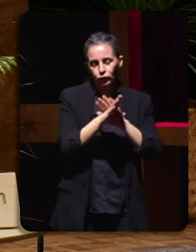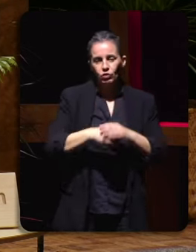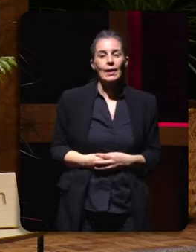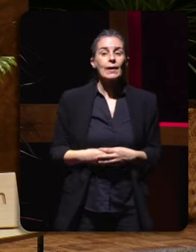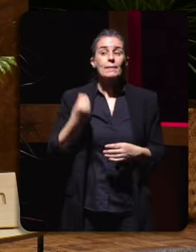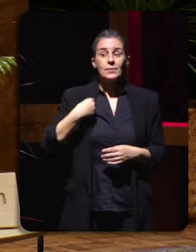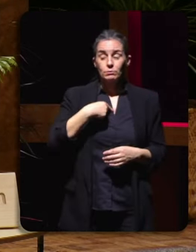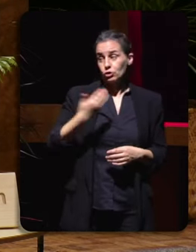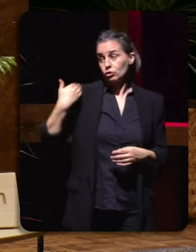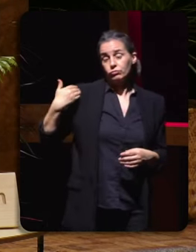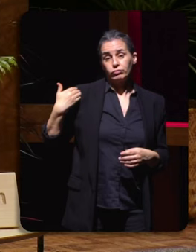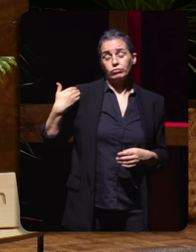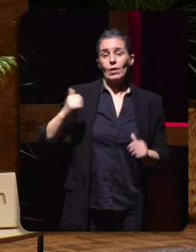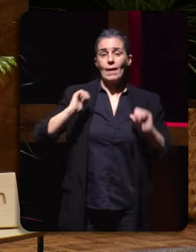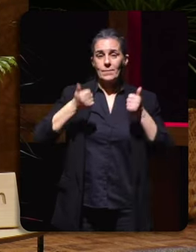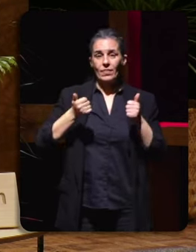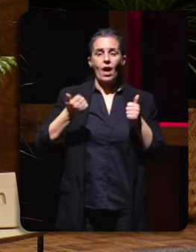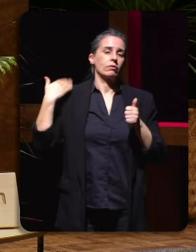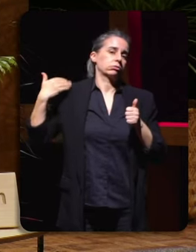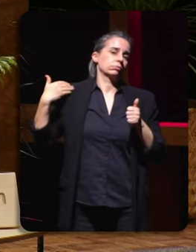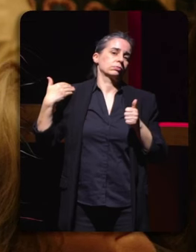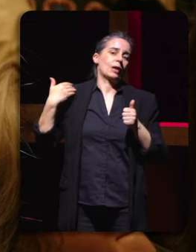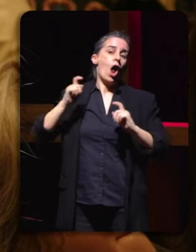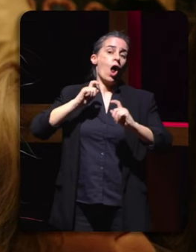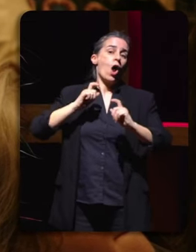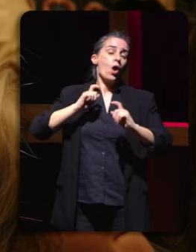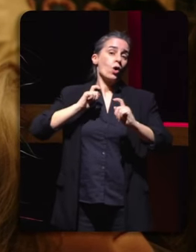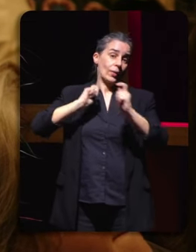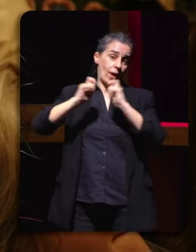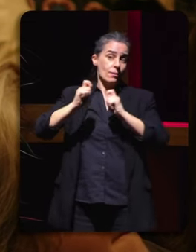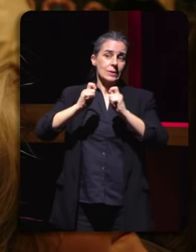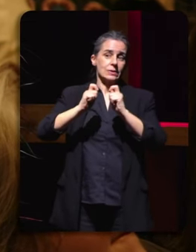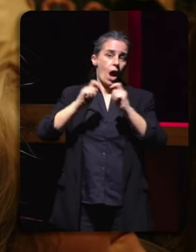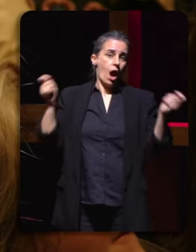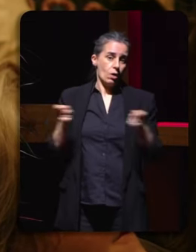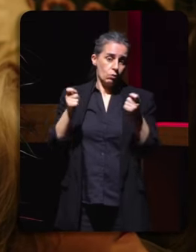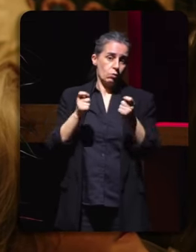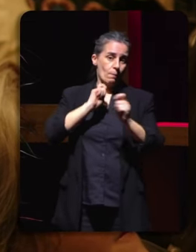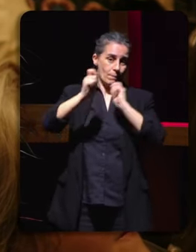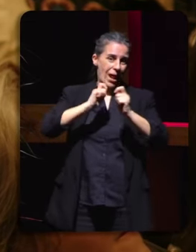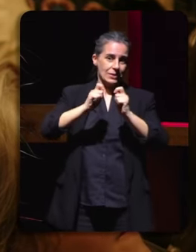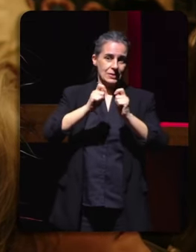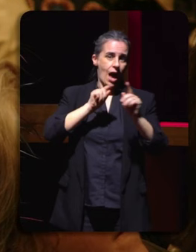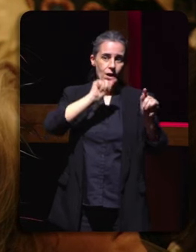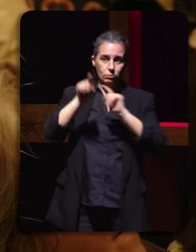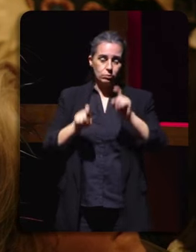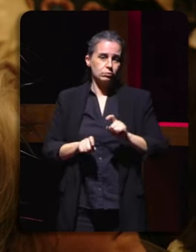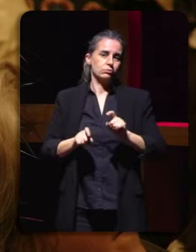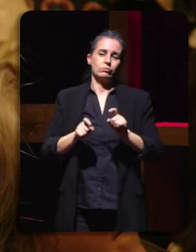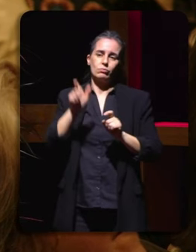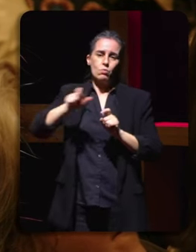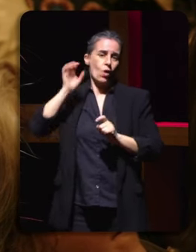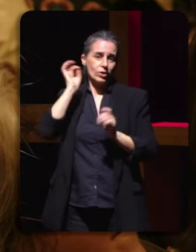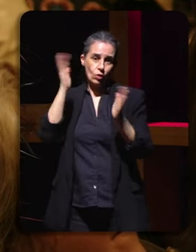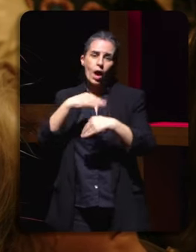demasiadas mulleres nas roldas de prensa agora son malloría nas roldas de prensa o que siga ser igual prácticamente a dirección